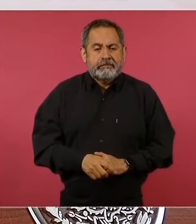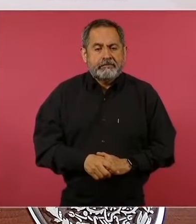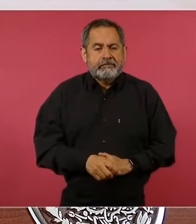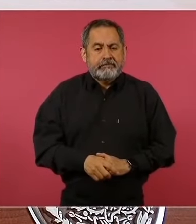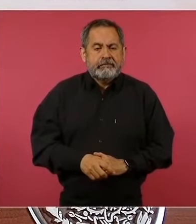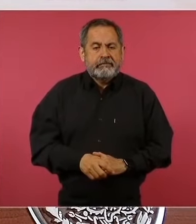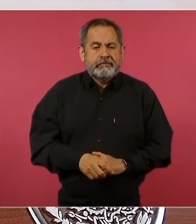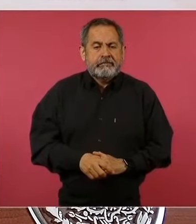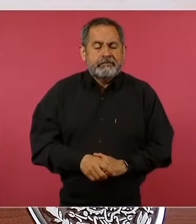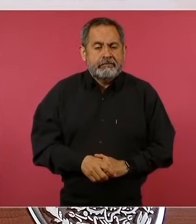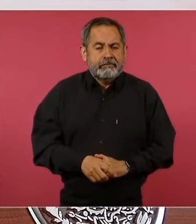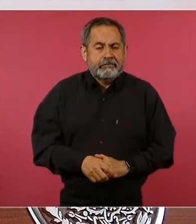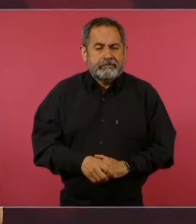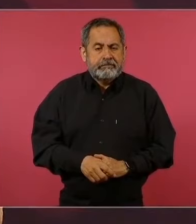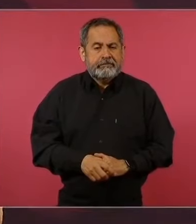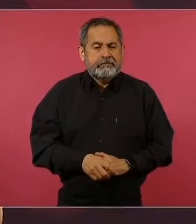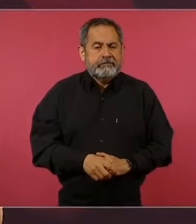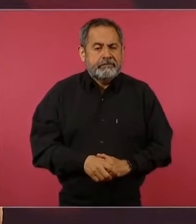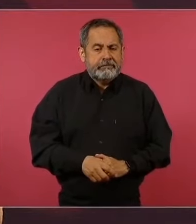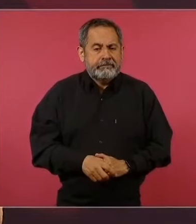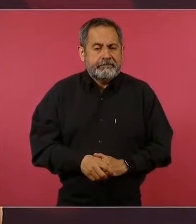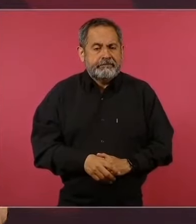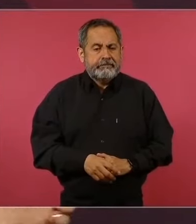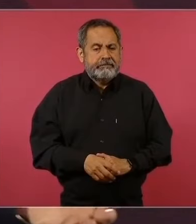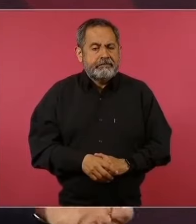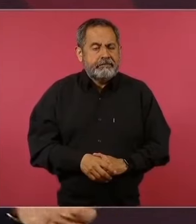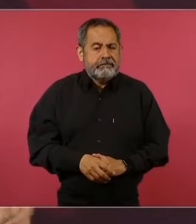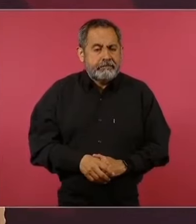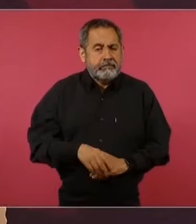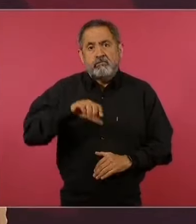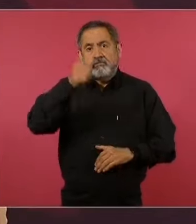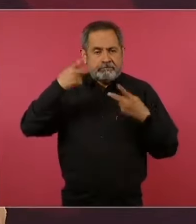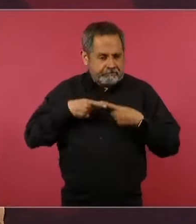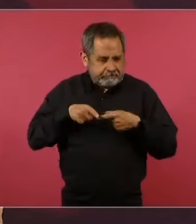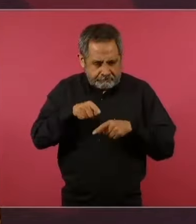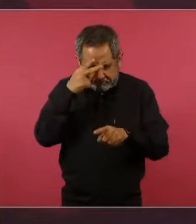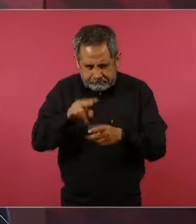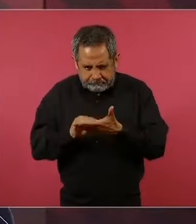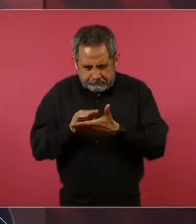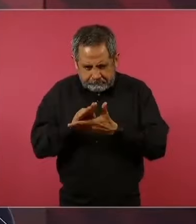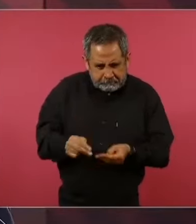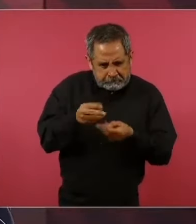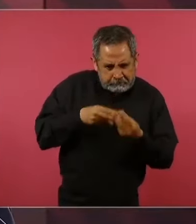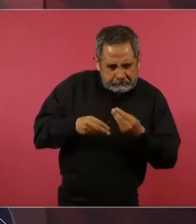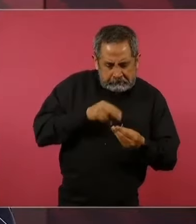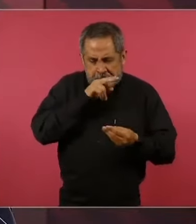porque están informados.